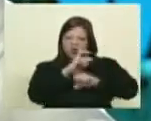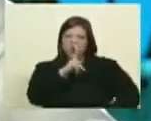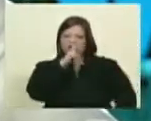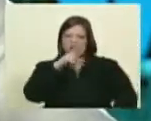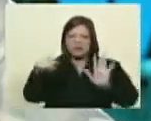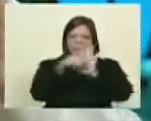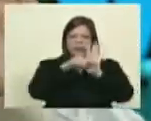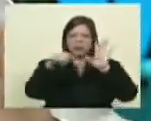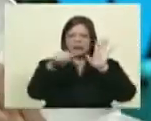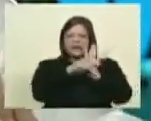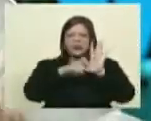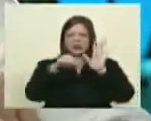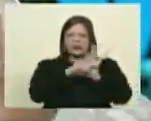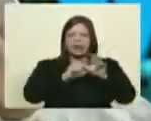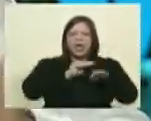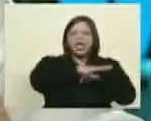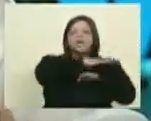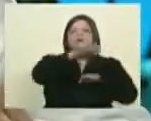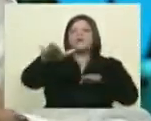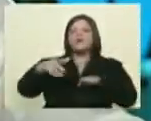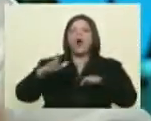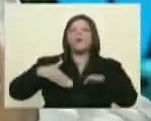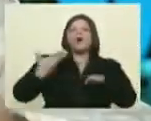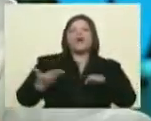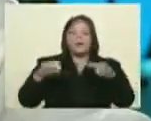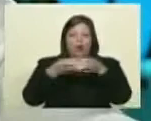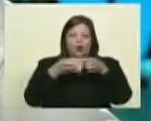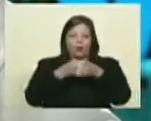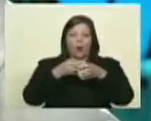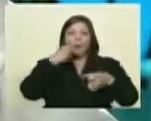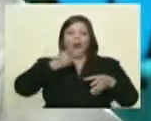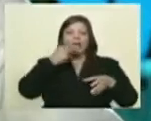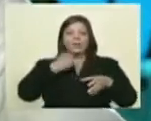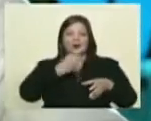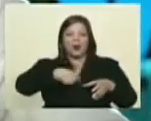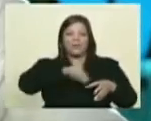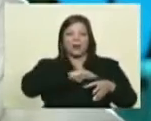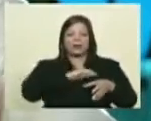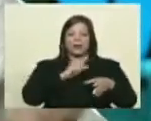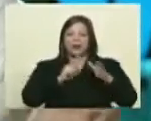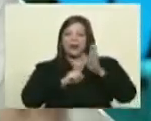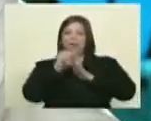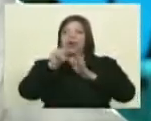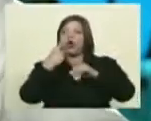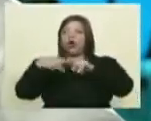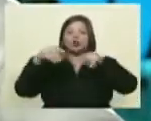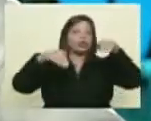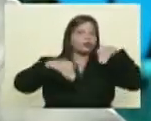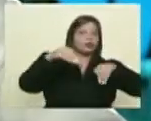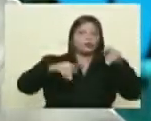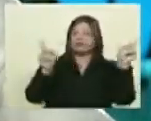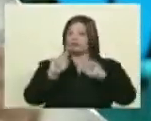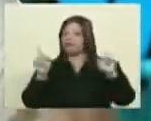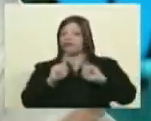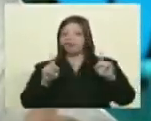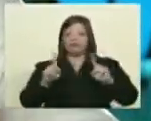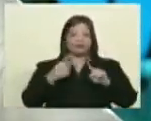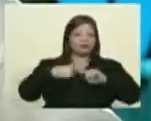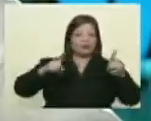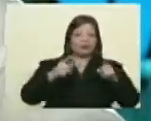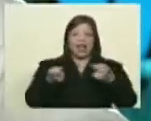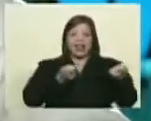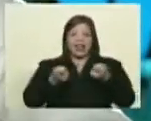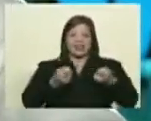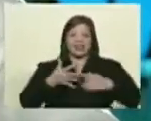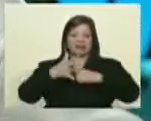estas alternativas progresistas para intentar acallar, para intentar frenar cualquier tipo de alternativa a un sistema de libre mercado capitalista que como